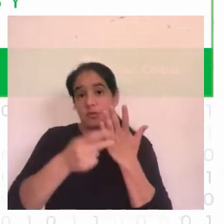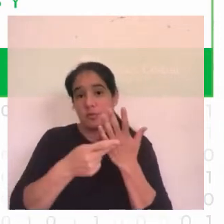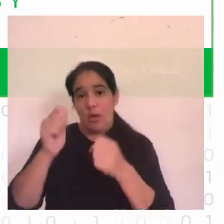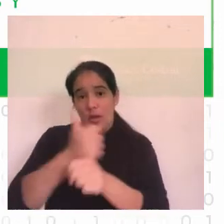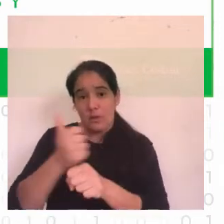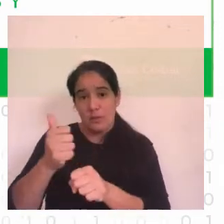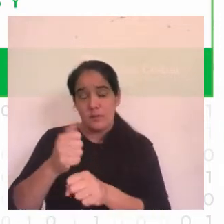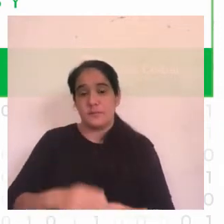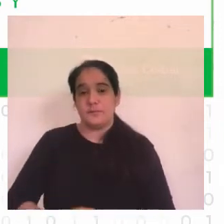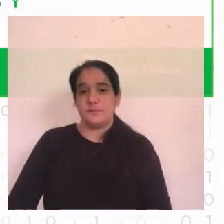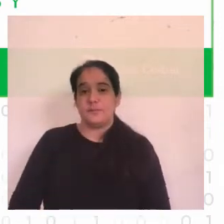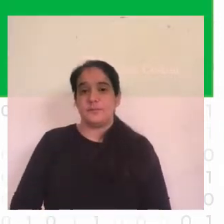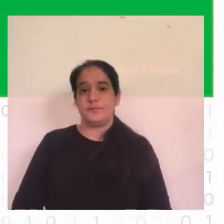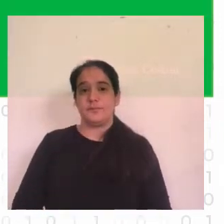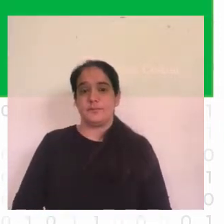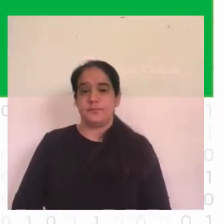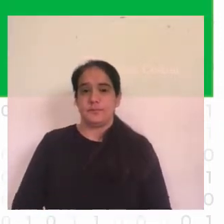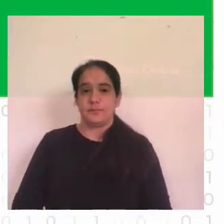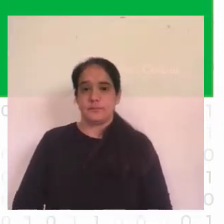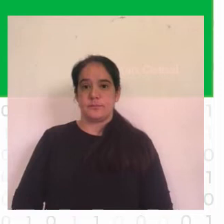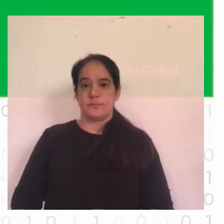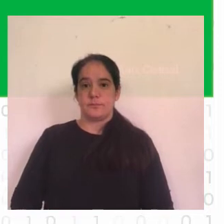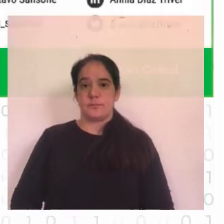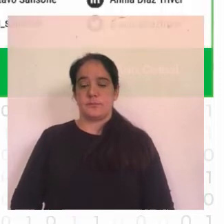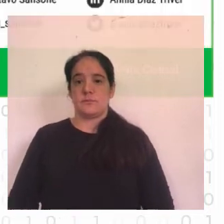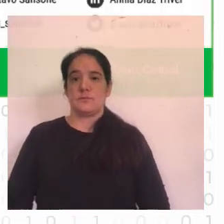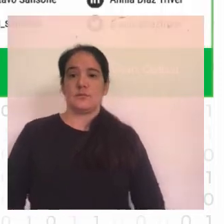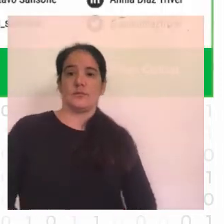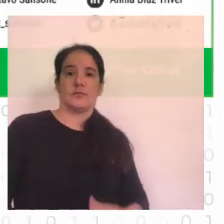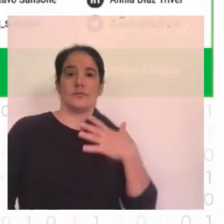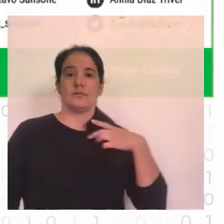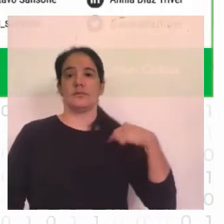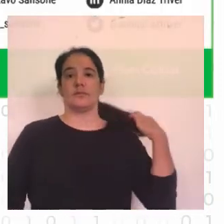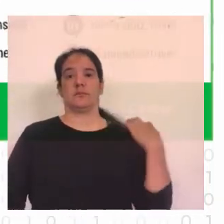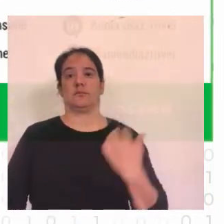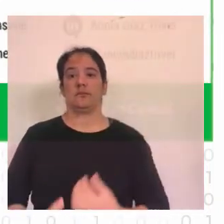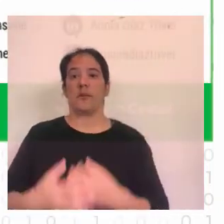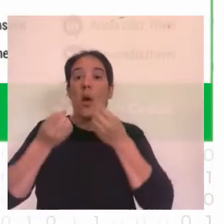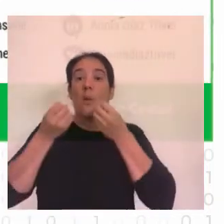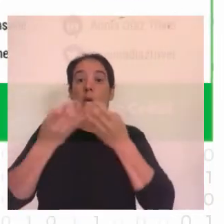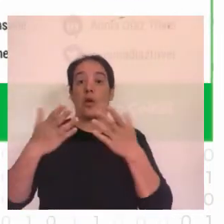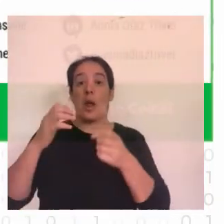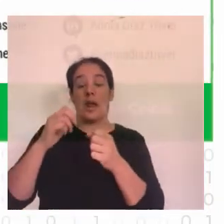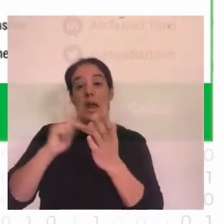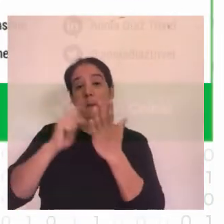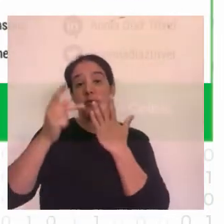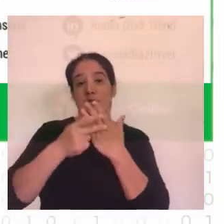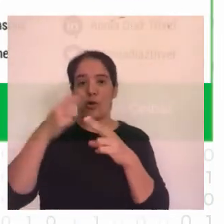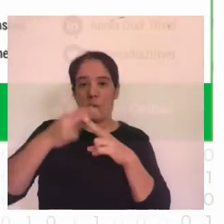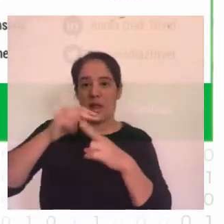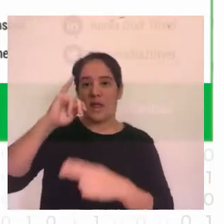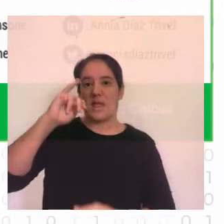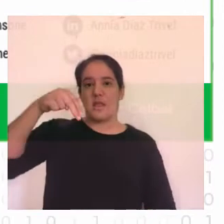a ver si puedo ahí va bueno el proyecto se llama Indoor Aid y